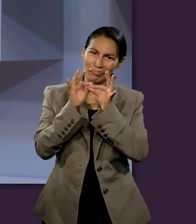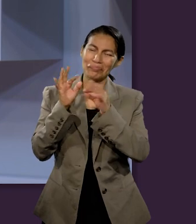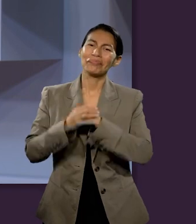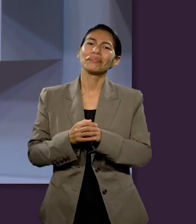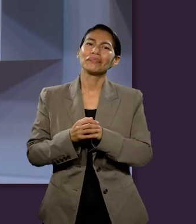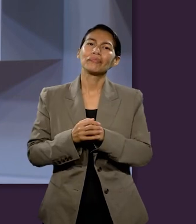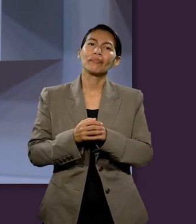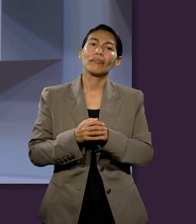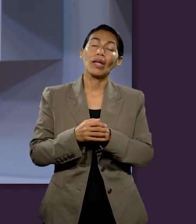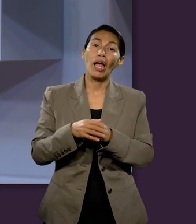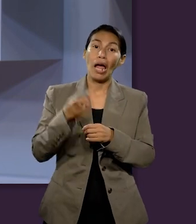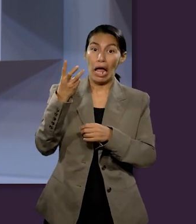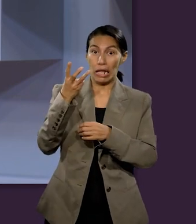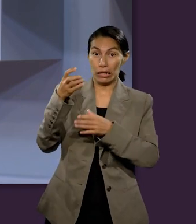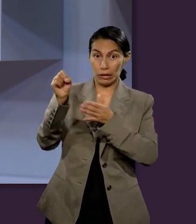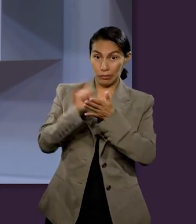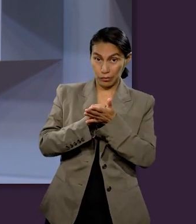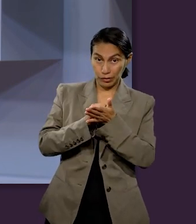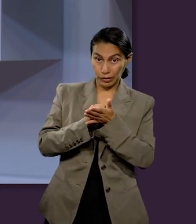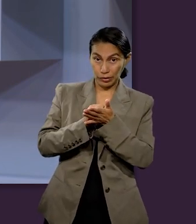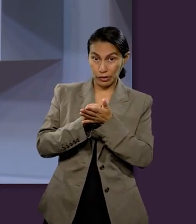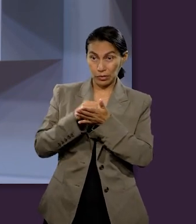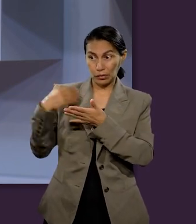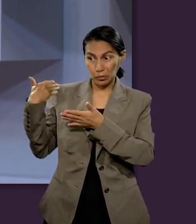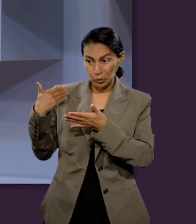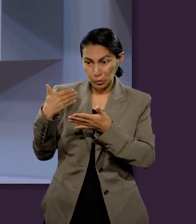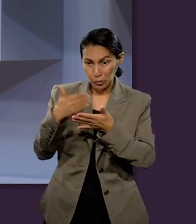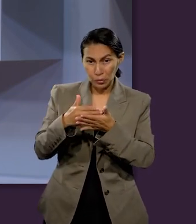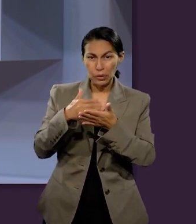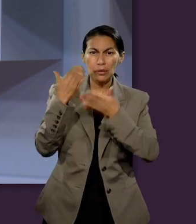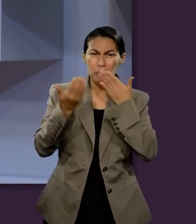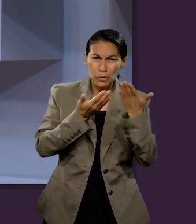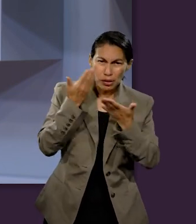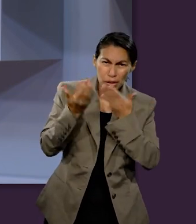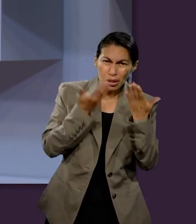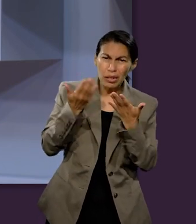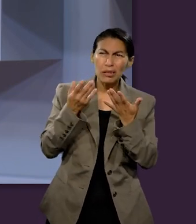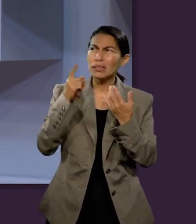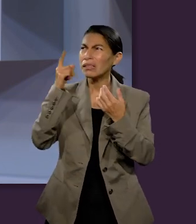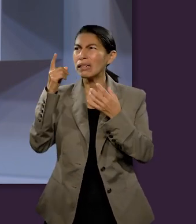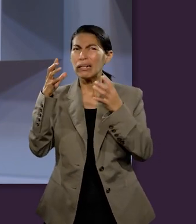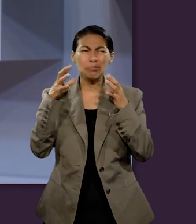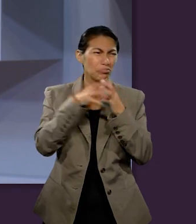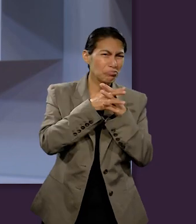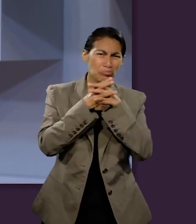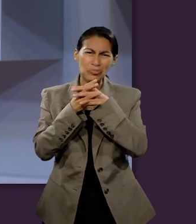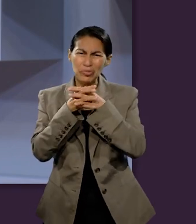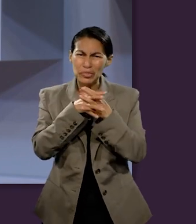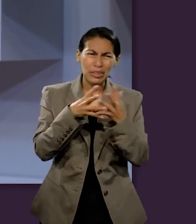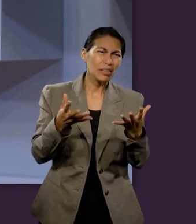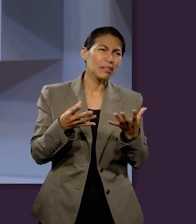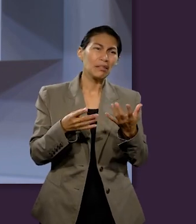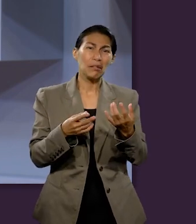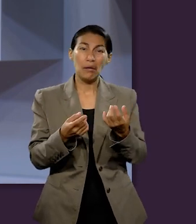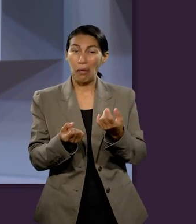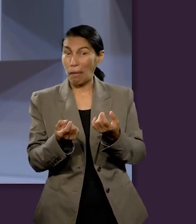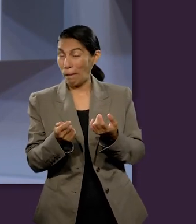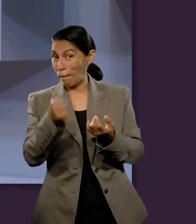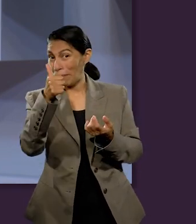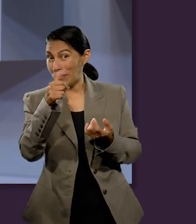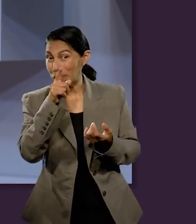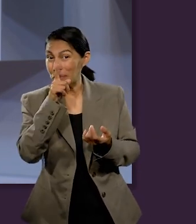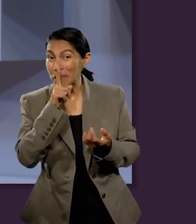toda esta cuestión que vimos a lo largo del trimestre con el gran conflicto y Adán y Eva